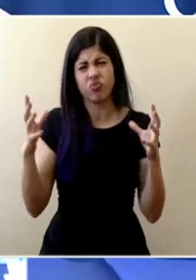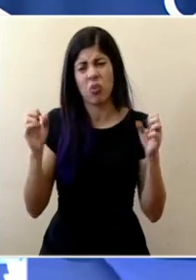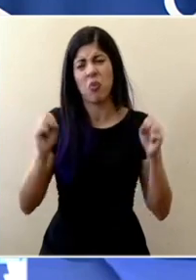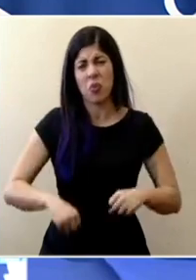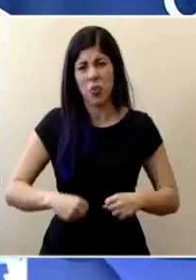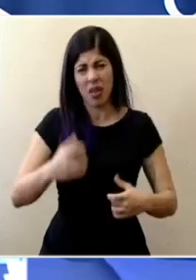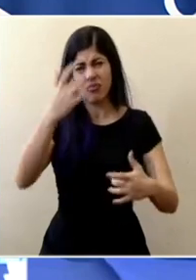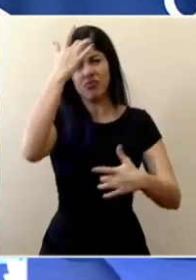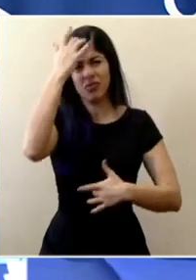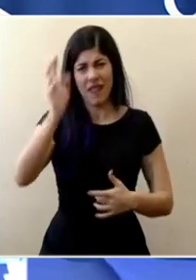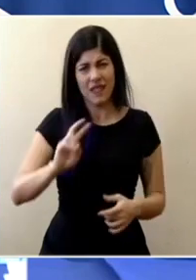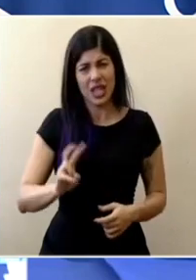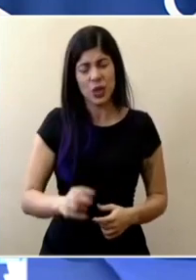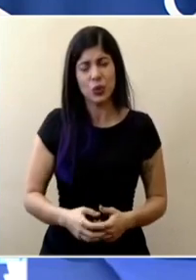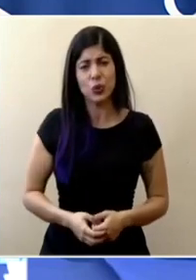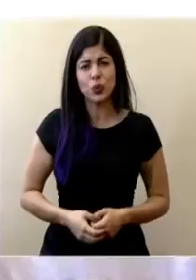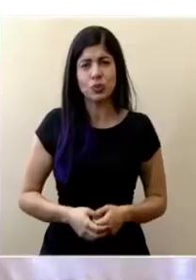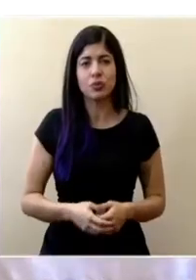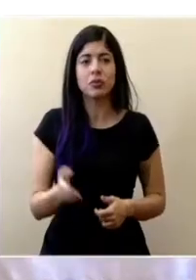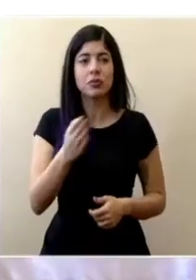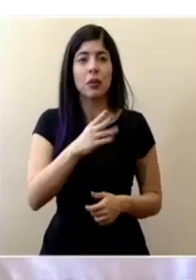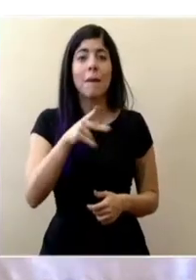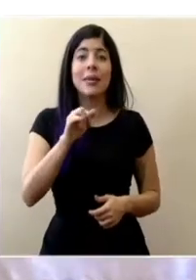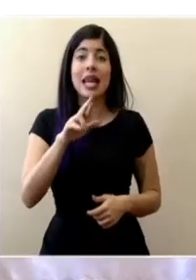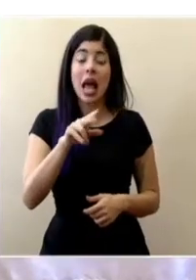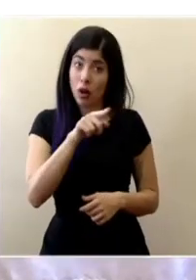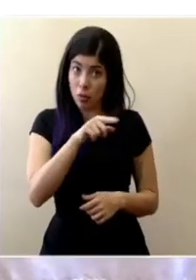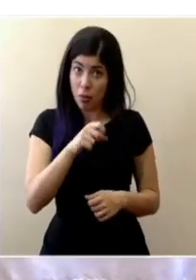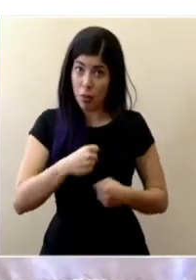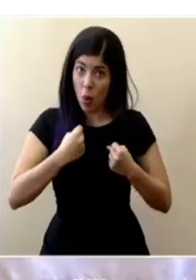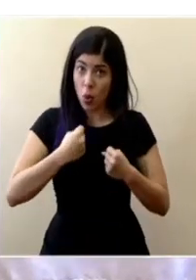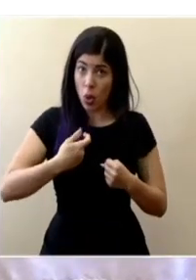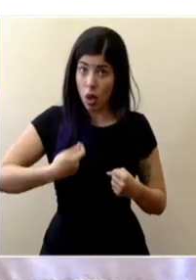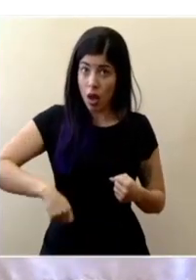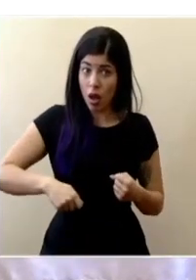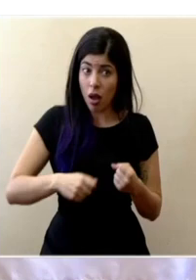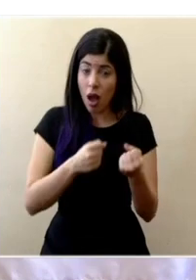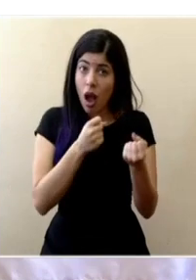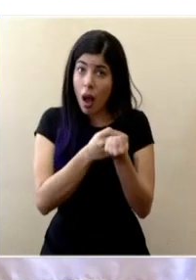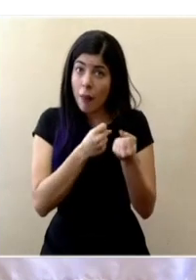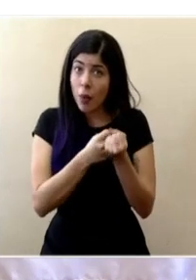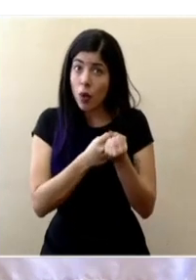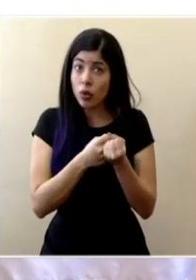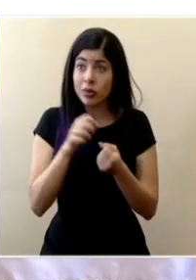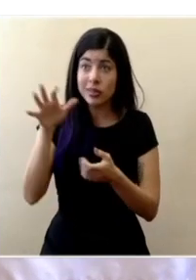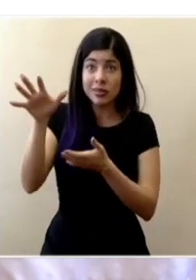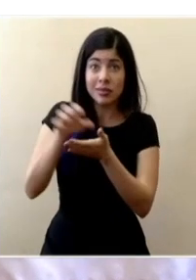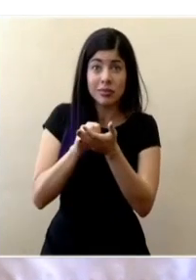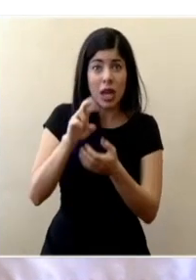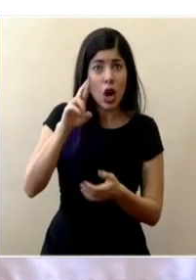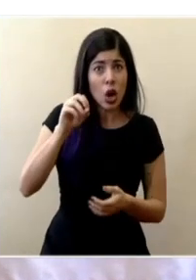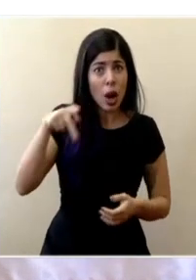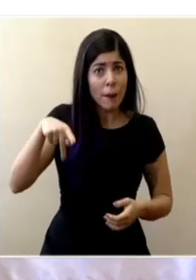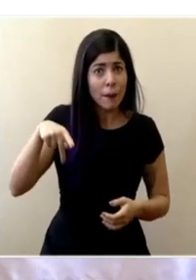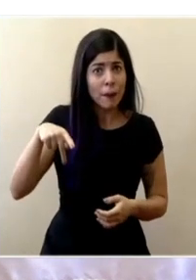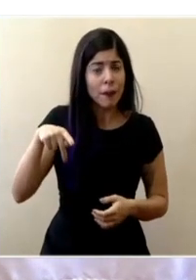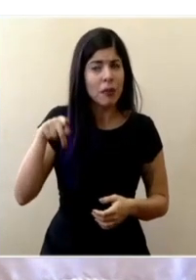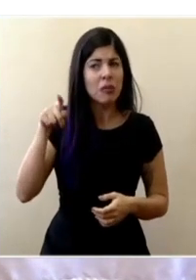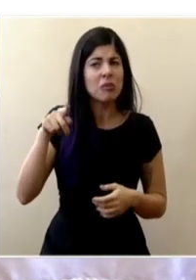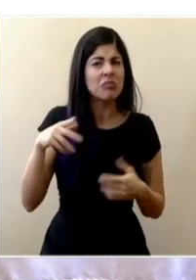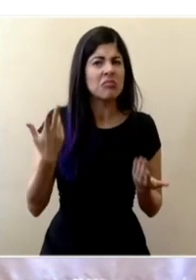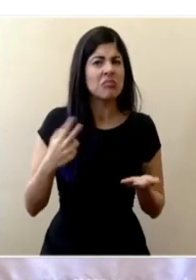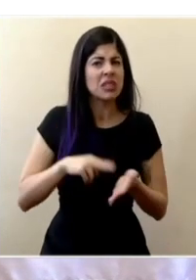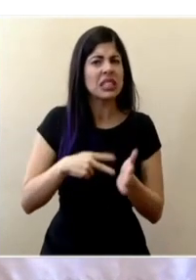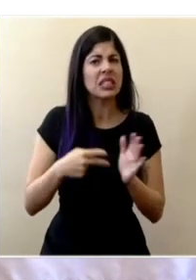poder contraer el virus Doña Pilar apoya el poder ejecutivo el retiro anticipado del ROP en qué consiste además